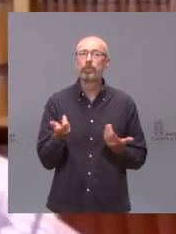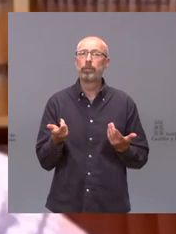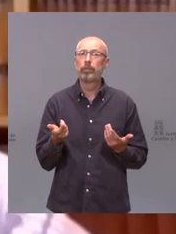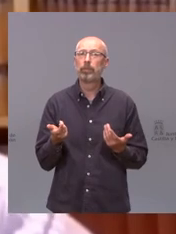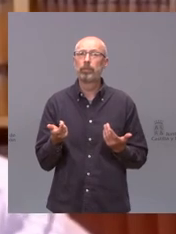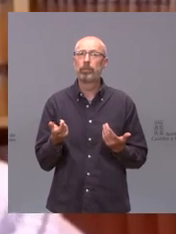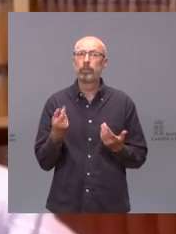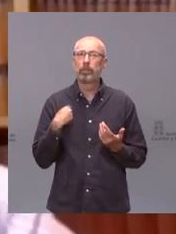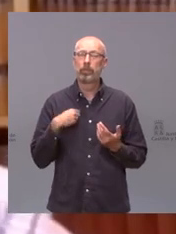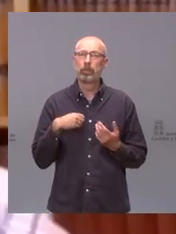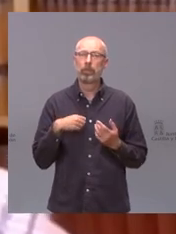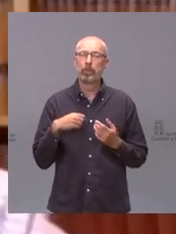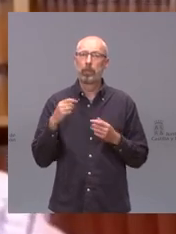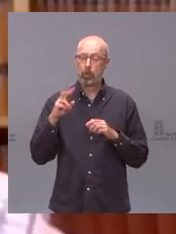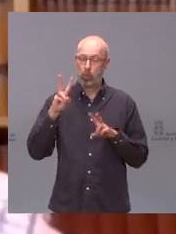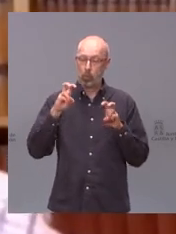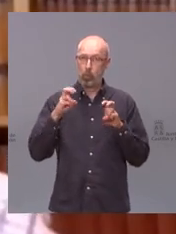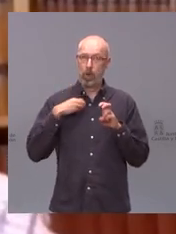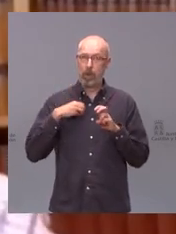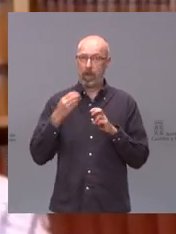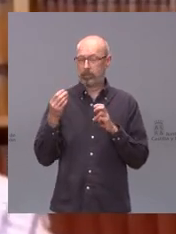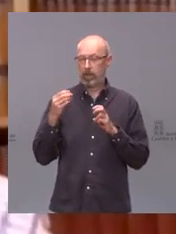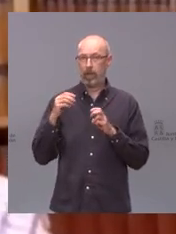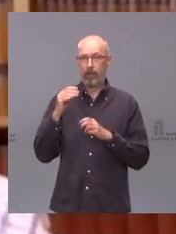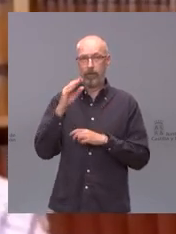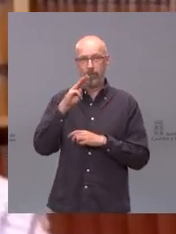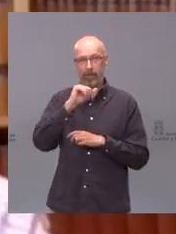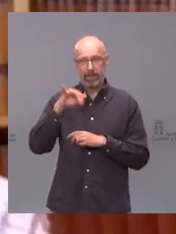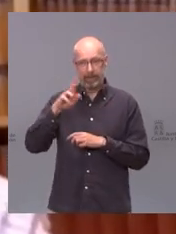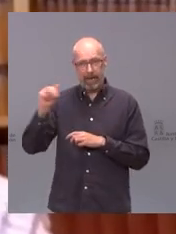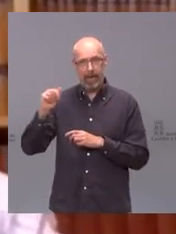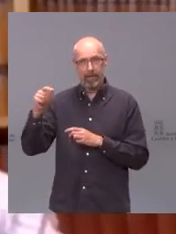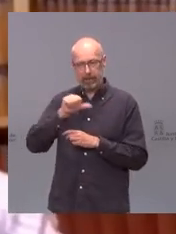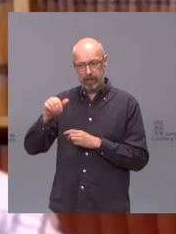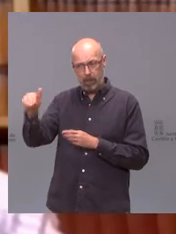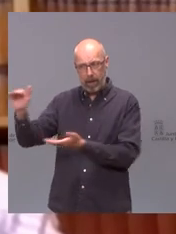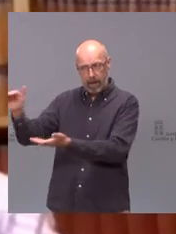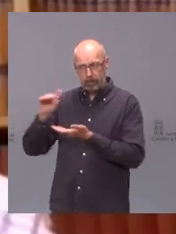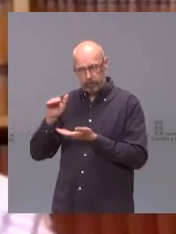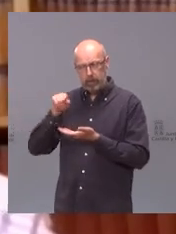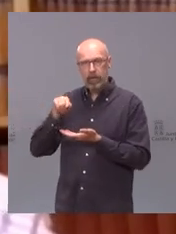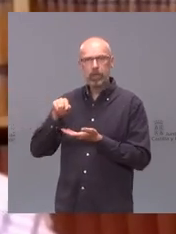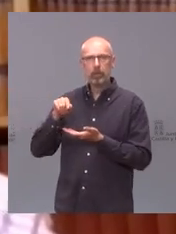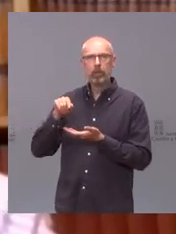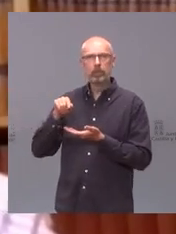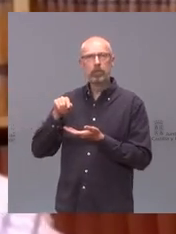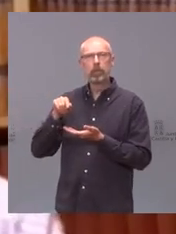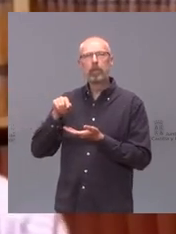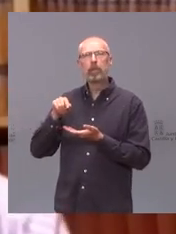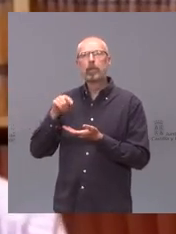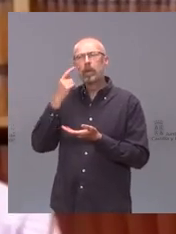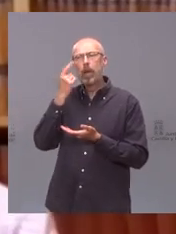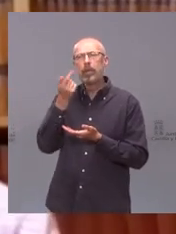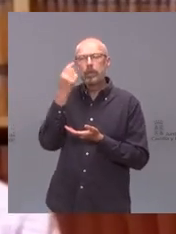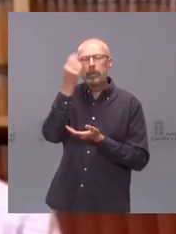con estas 90 y pico mil dosis de Pfizer que ya llegan desde esta semana en la hoja de ruta de la Junta no sé cuántas semanas